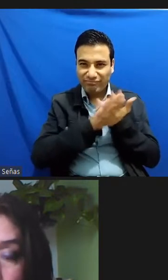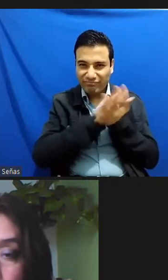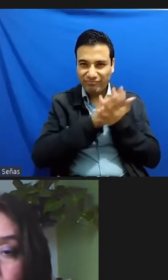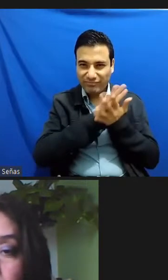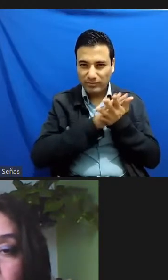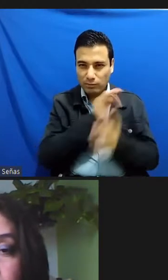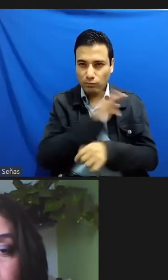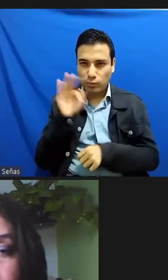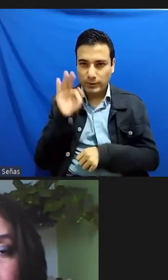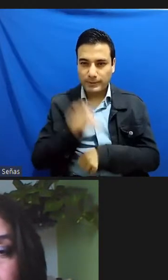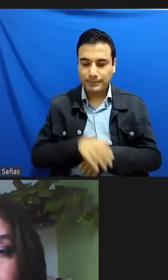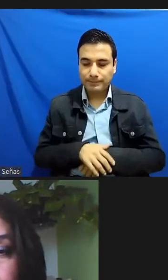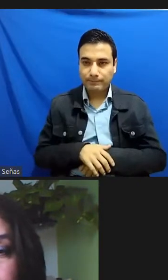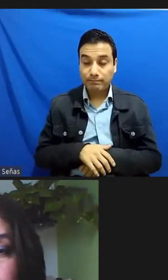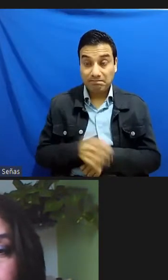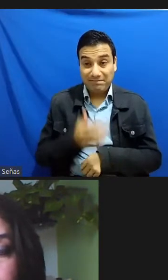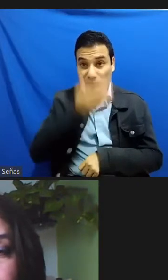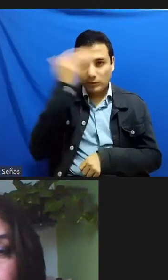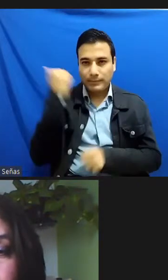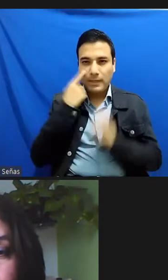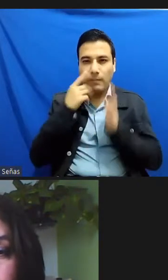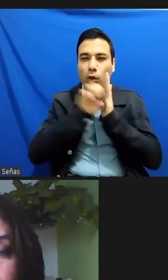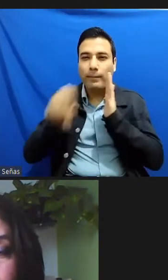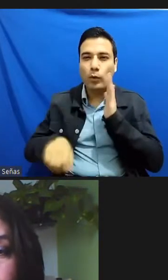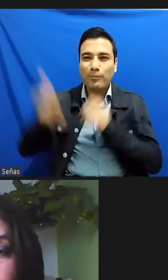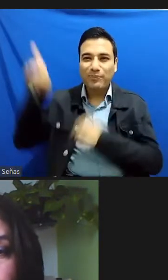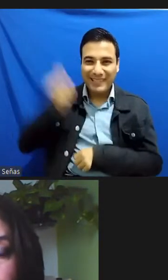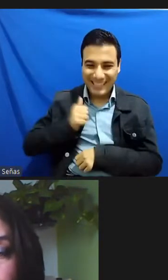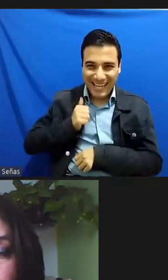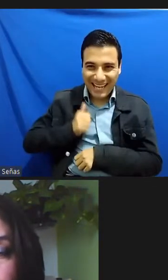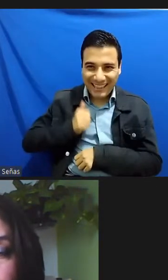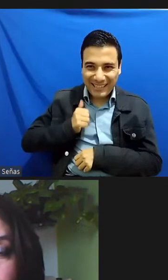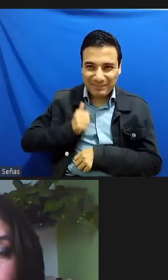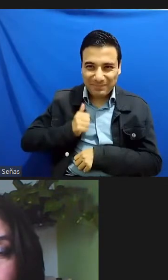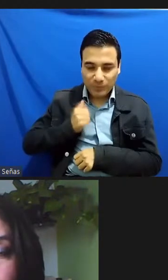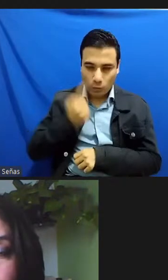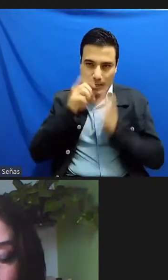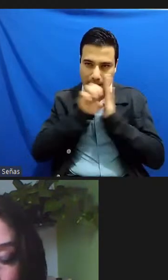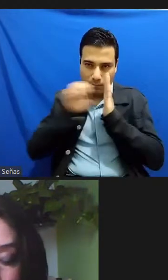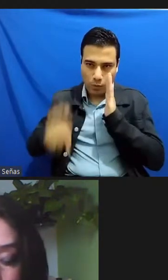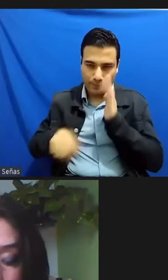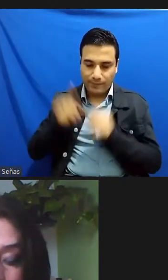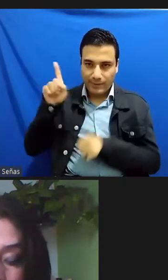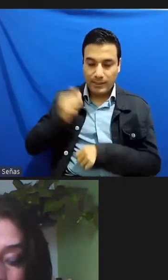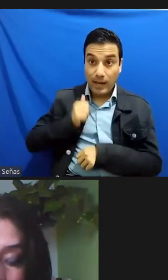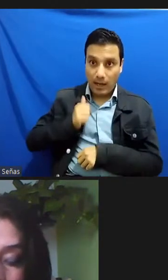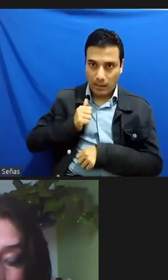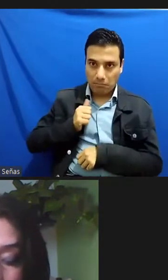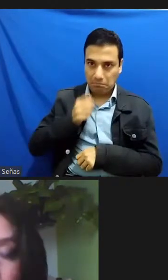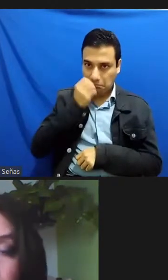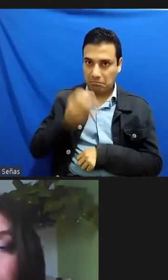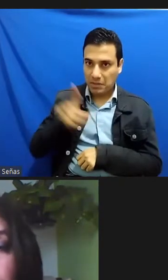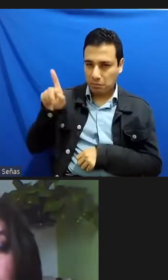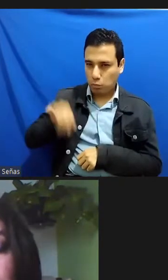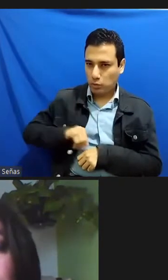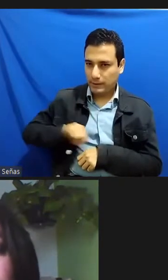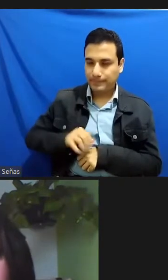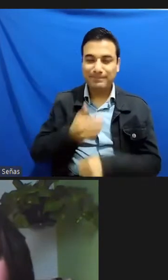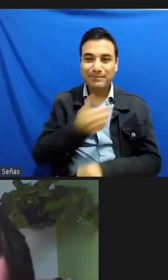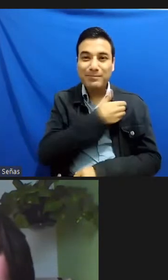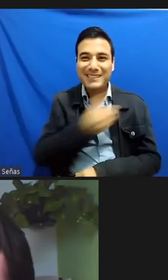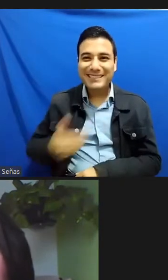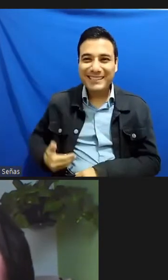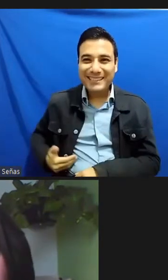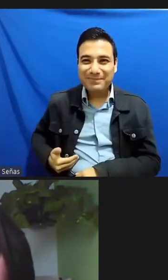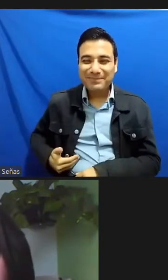no sé veo el caso de Canadá es un ejemplo muy interesante el presidente de Canadá